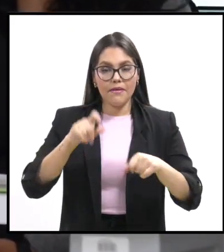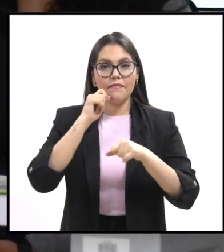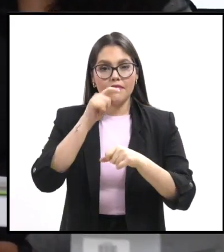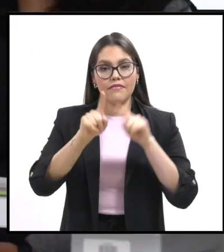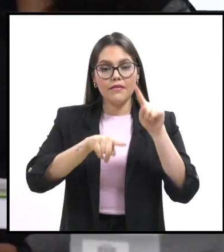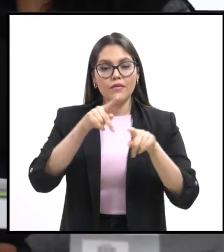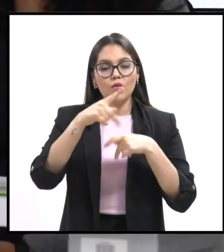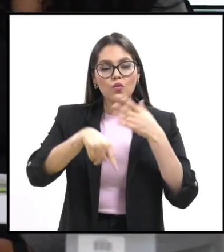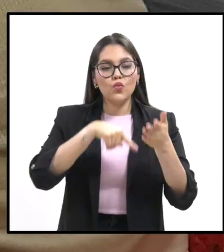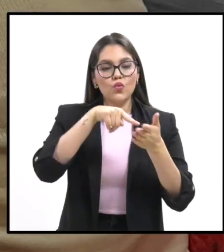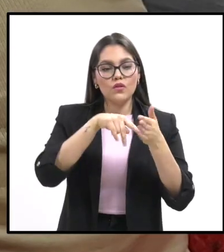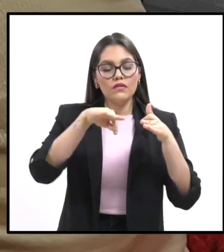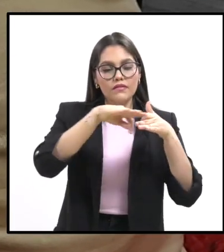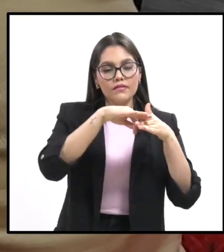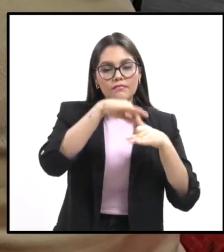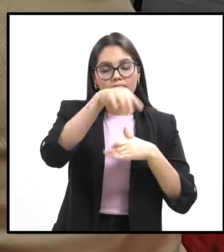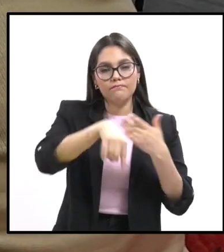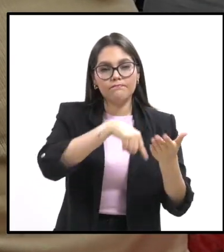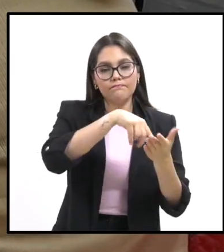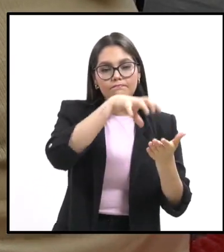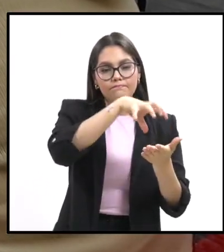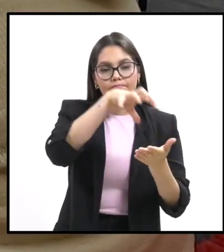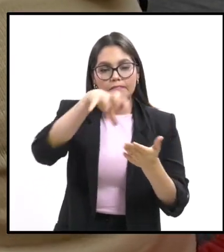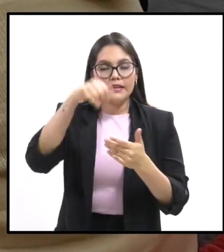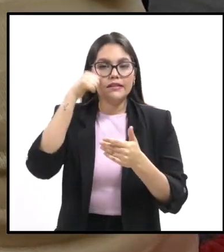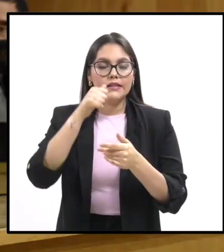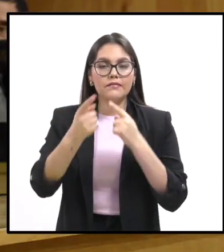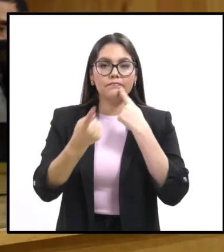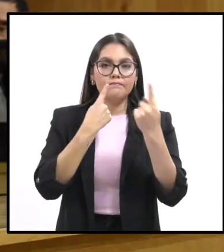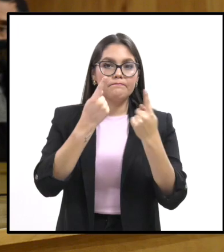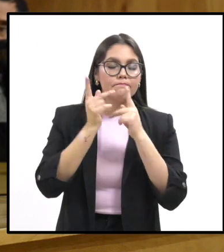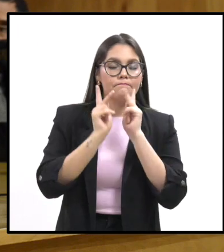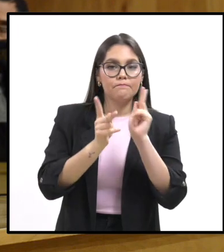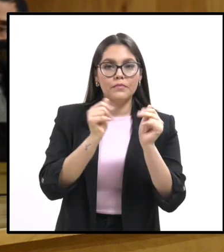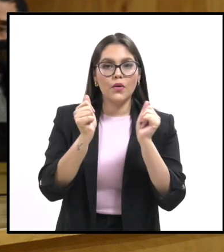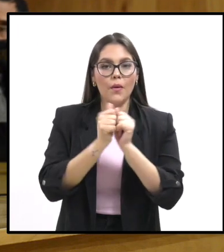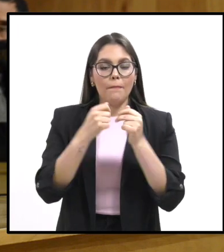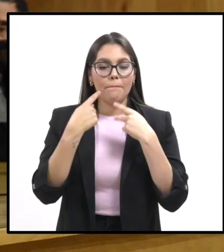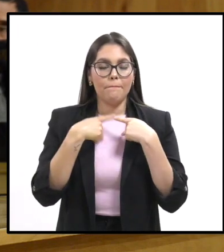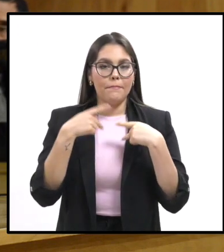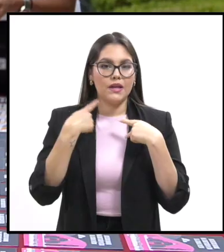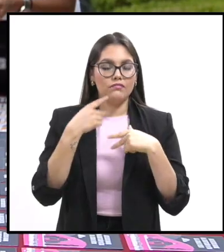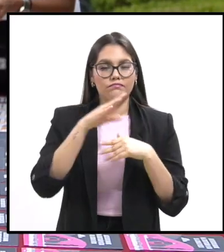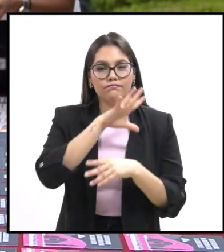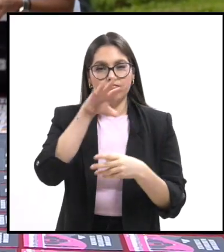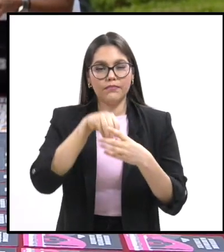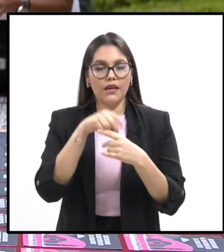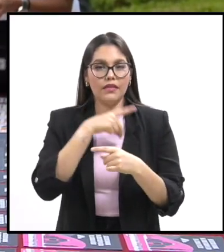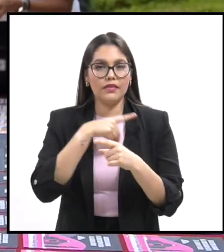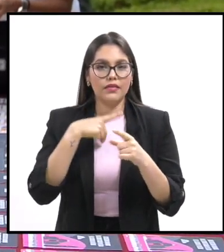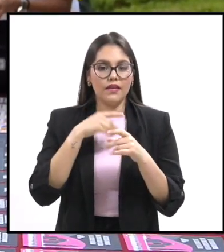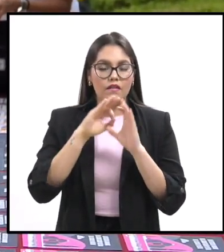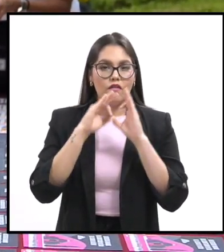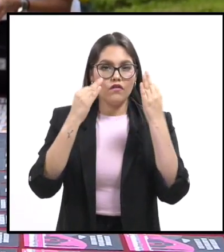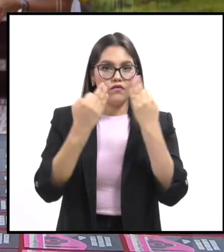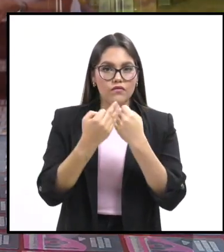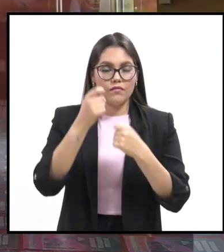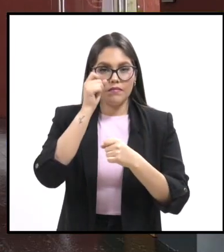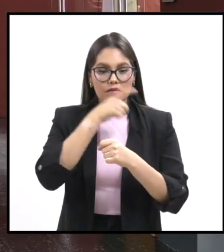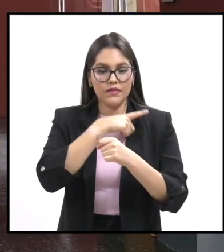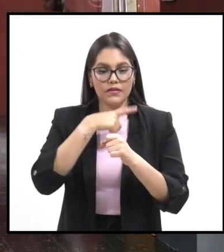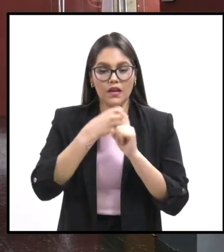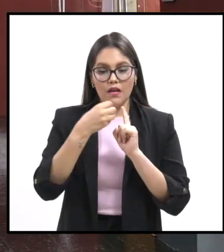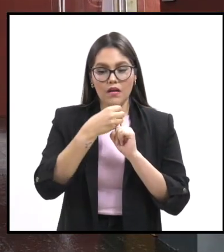proximidad territorial, manteniendo el diálogo permanente con actores sociales y públicos y un modelo de gestión con